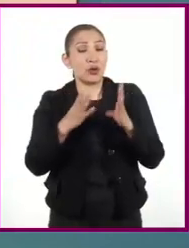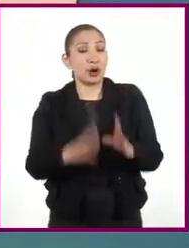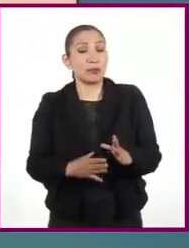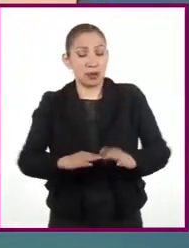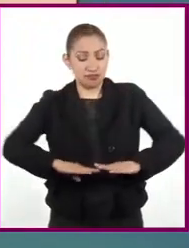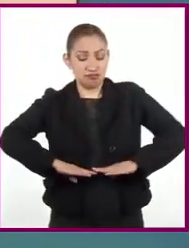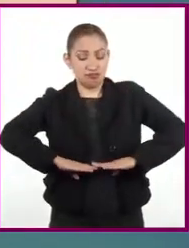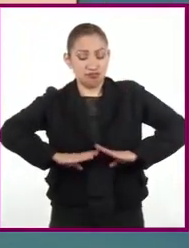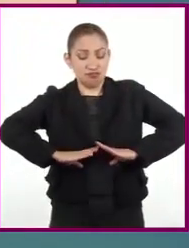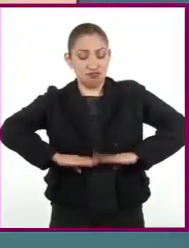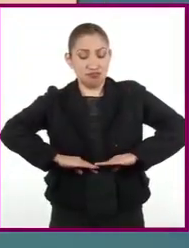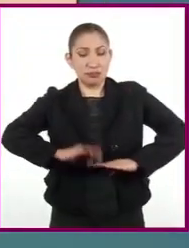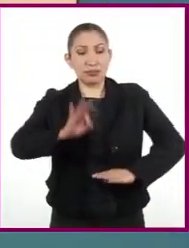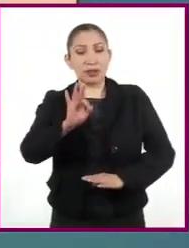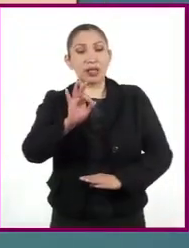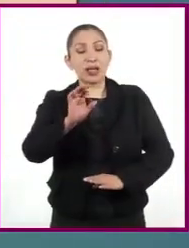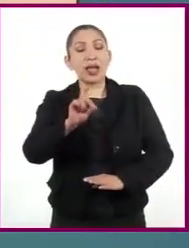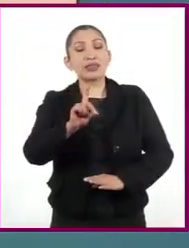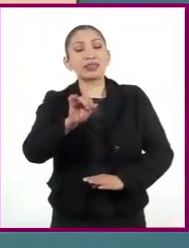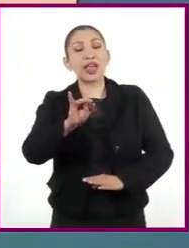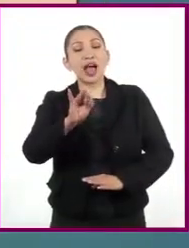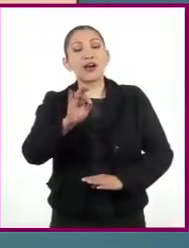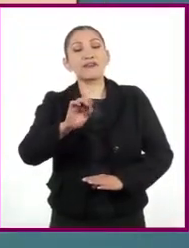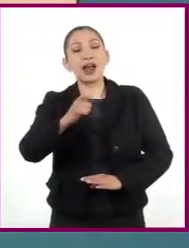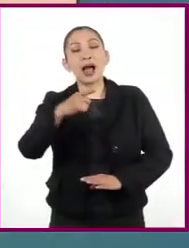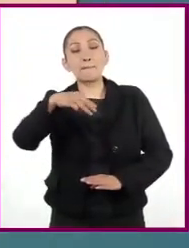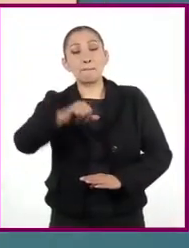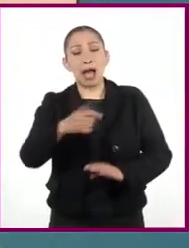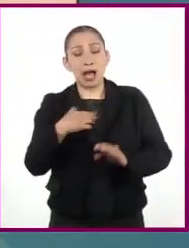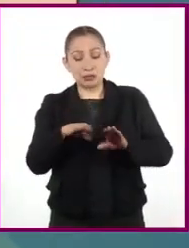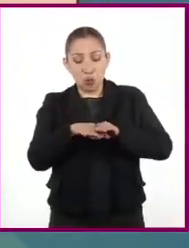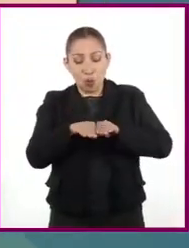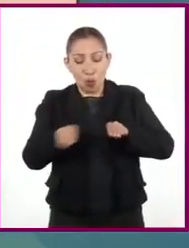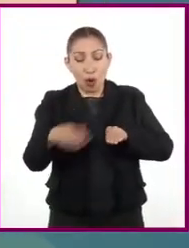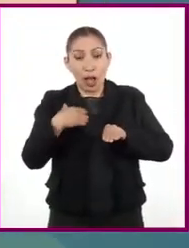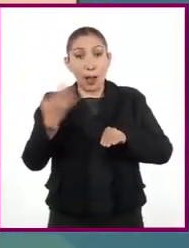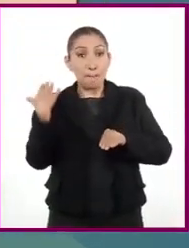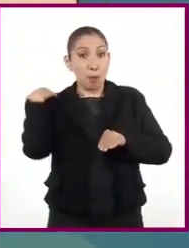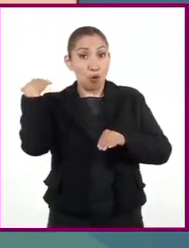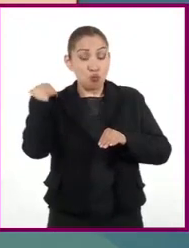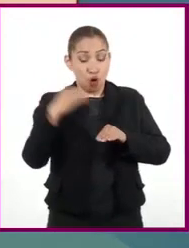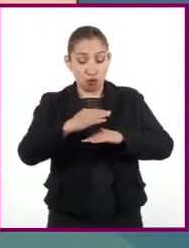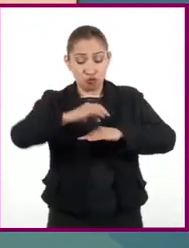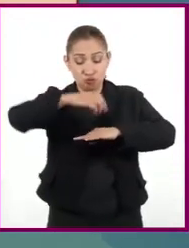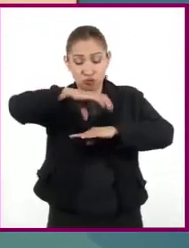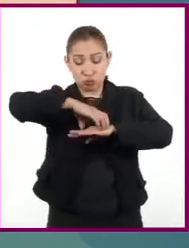el diafragma, que es un músculo plano localizado debajo de los pulmones.